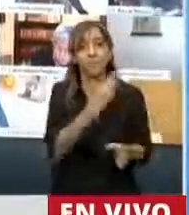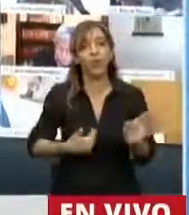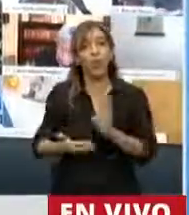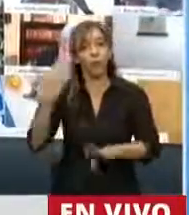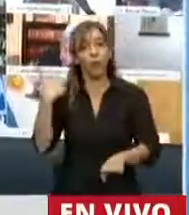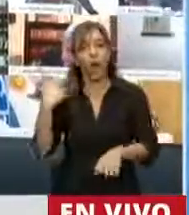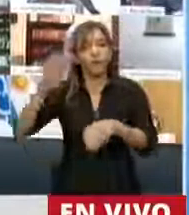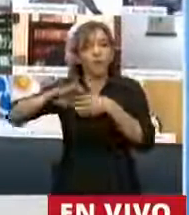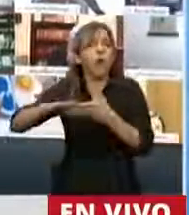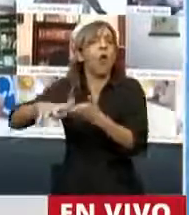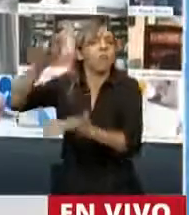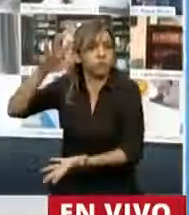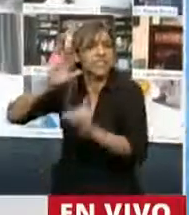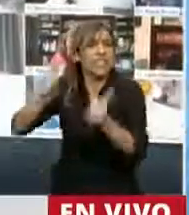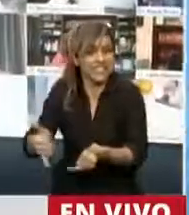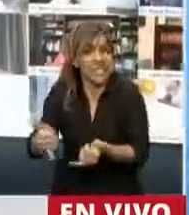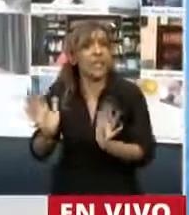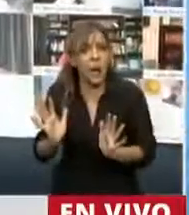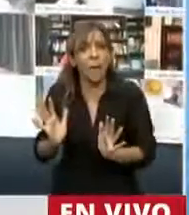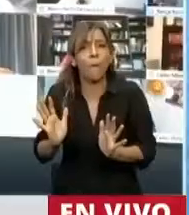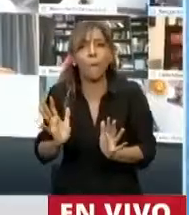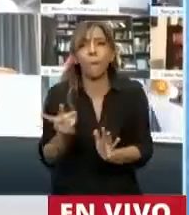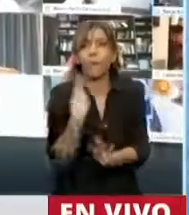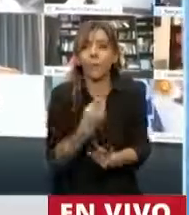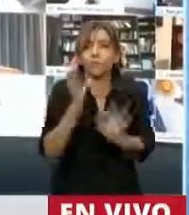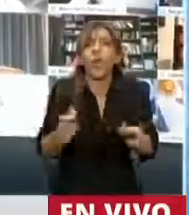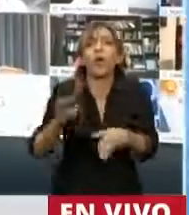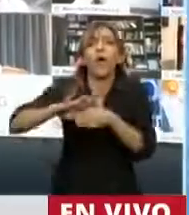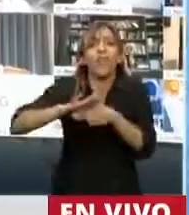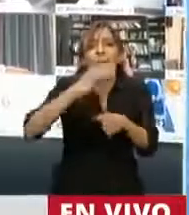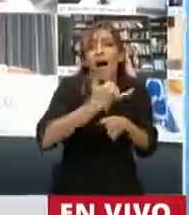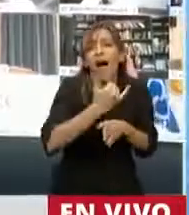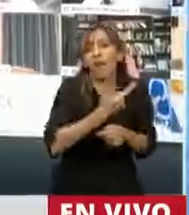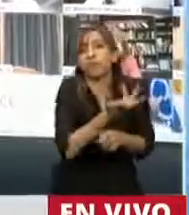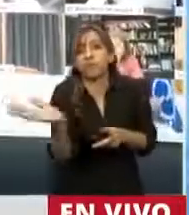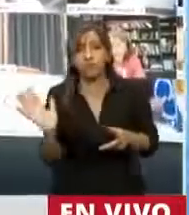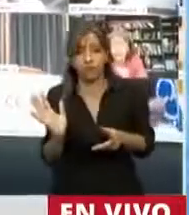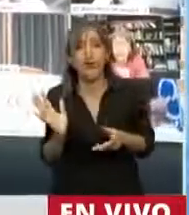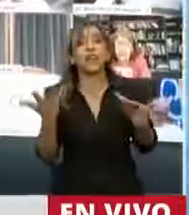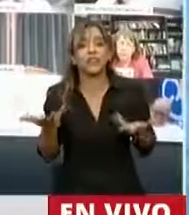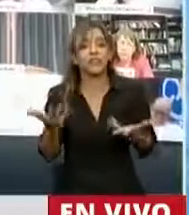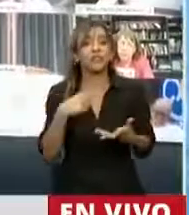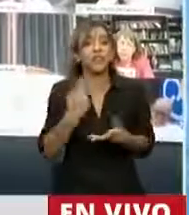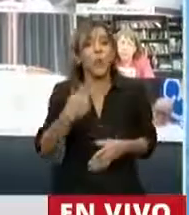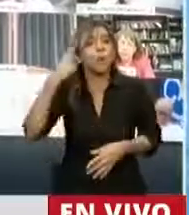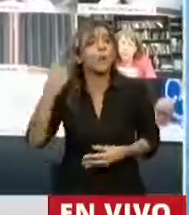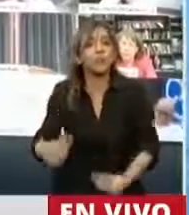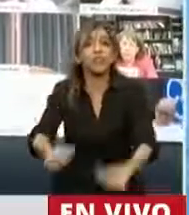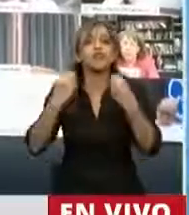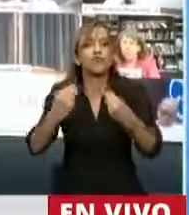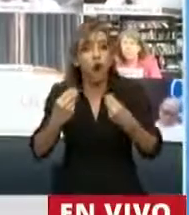magnitud del endeudamiento. La discusión sobre la deuda no es sí o no la deuda. Mucho más importante que sí o no la deuda es cómo, con quién,